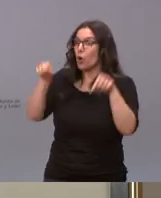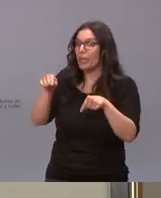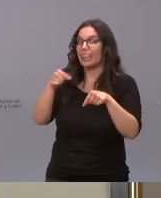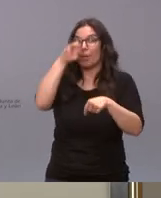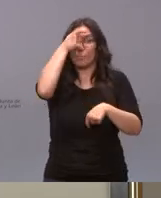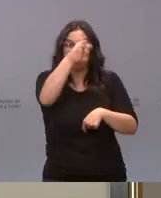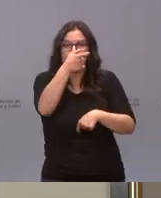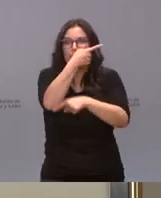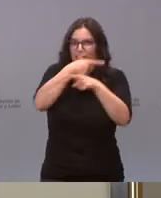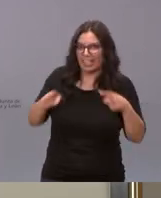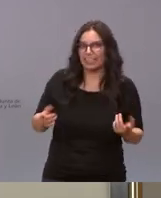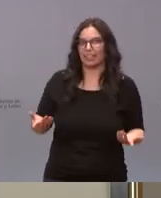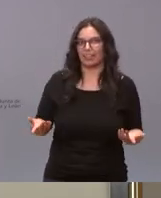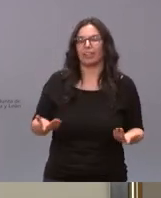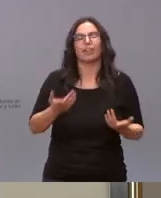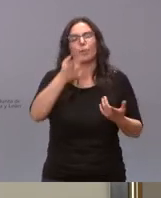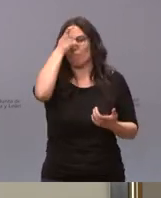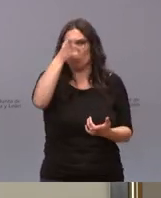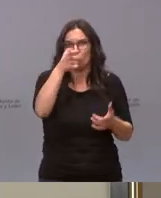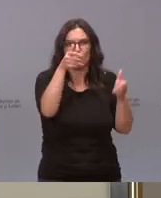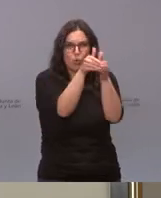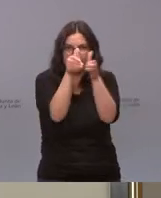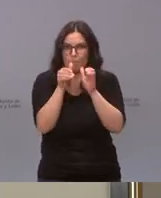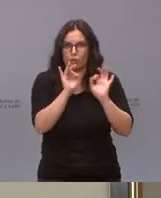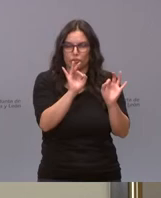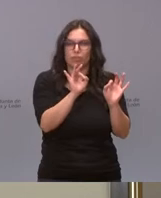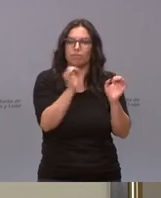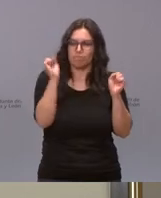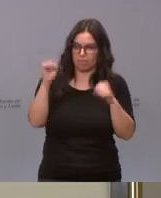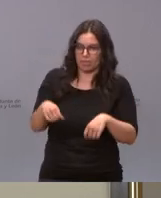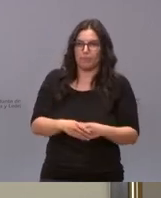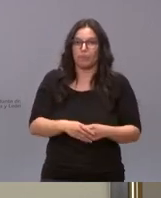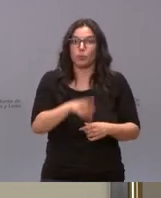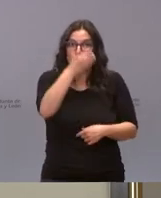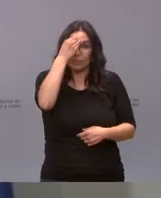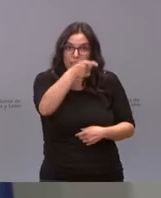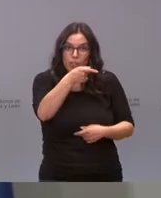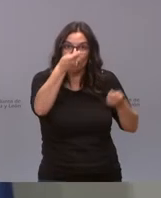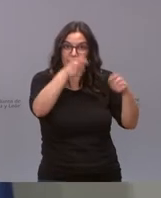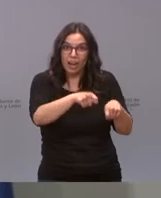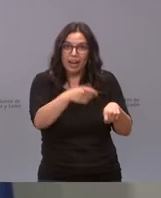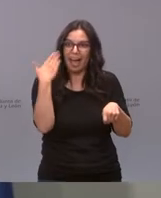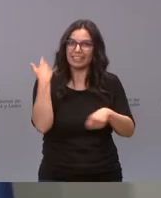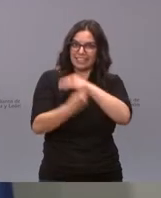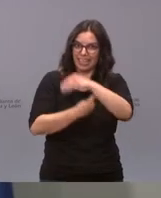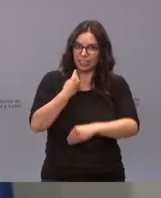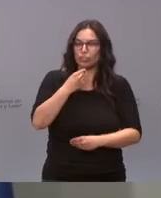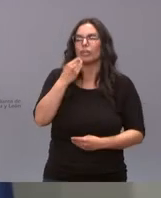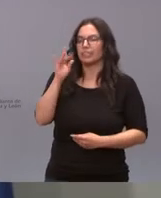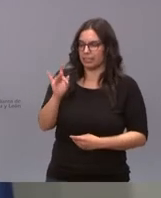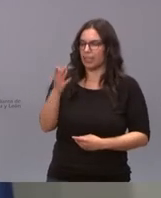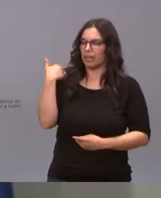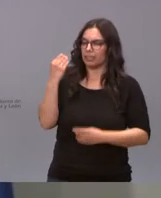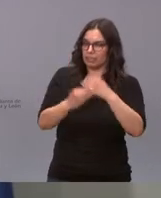que municipios bueno municipios se ha planteado cerrar municipios eso se hizo sin en este momento sí